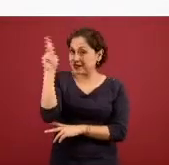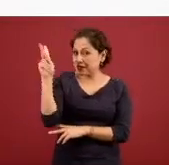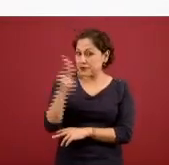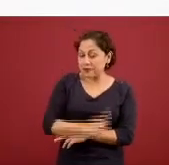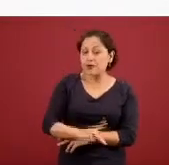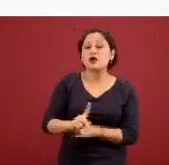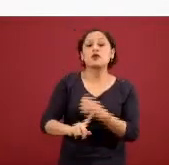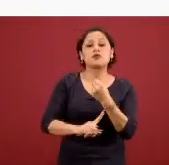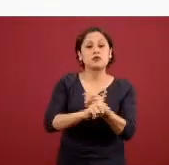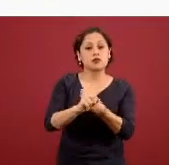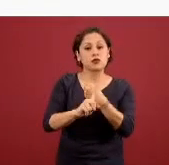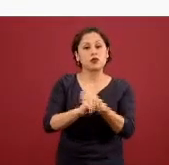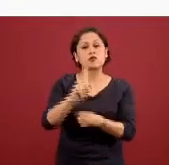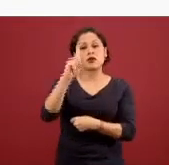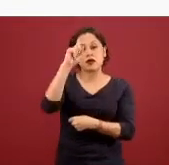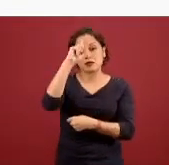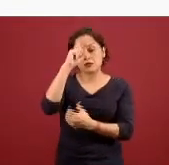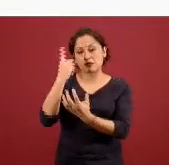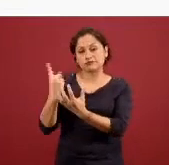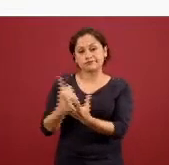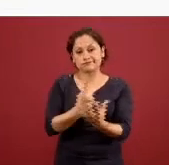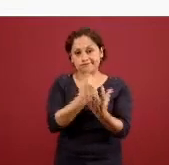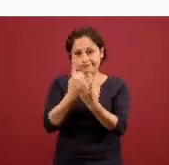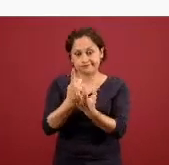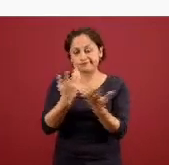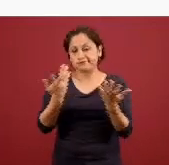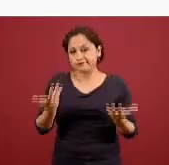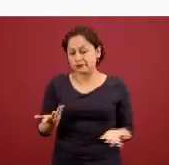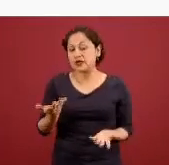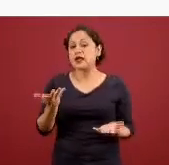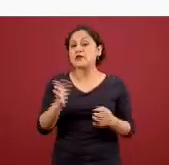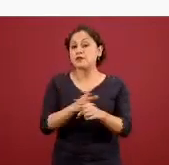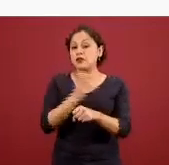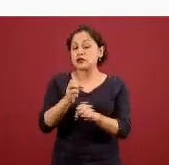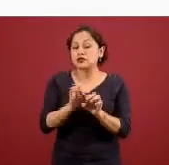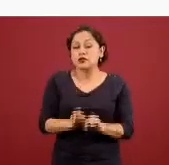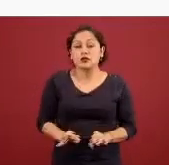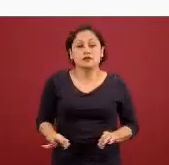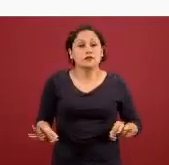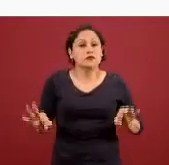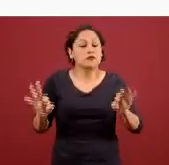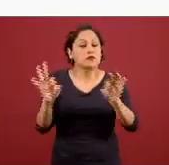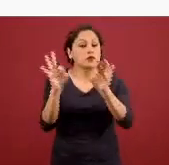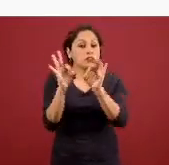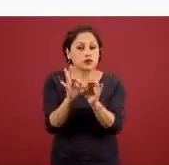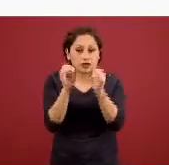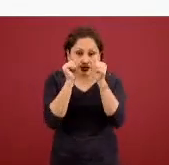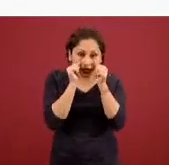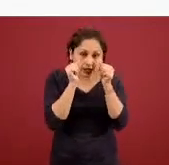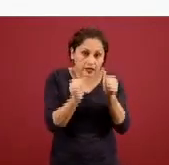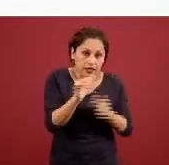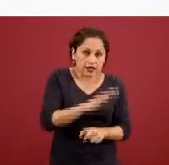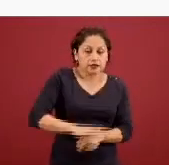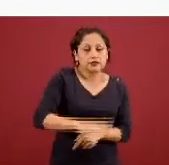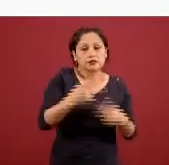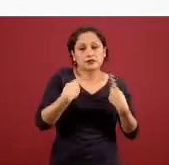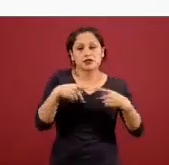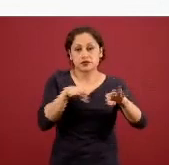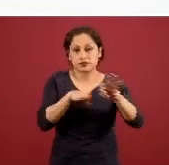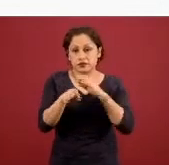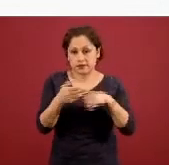mental. Por ello es importante seguir algunos principios de cuidado para el personal de salud y personal